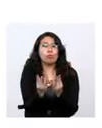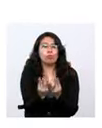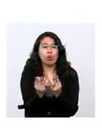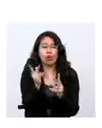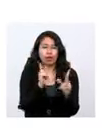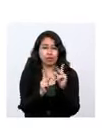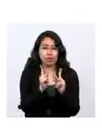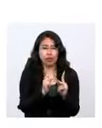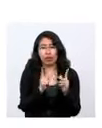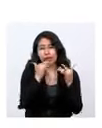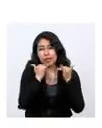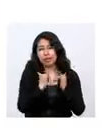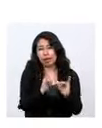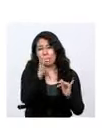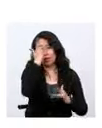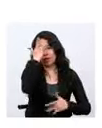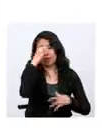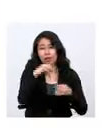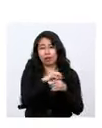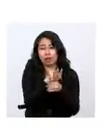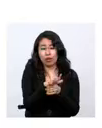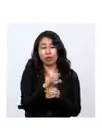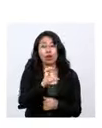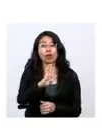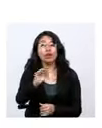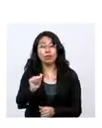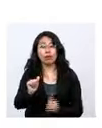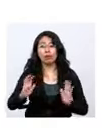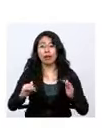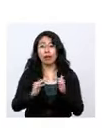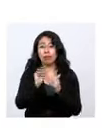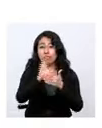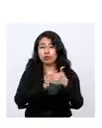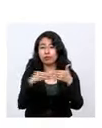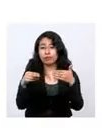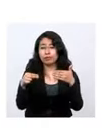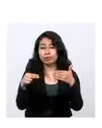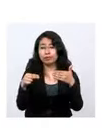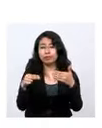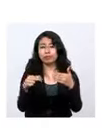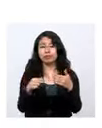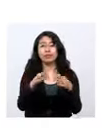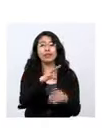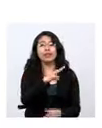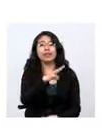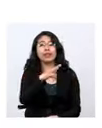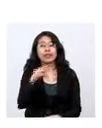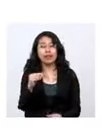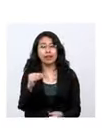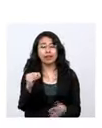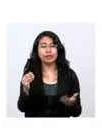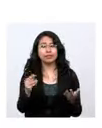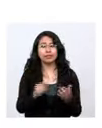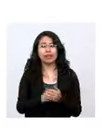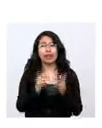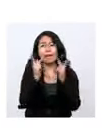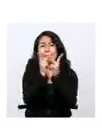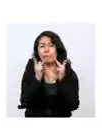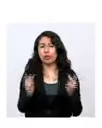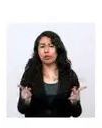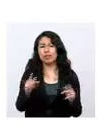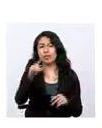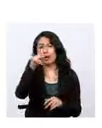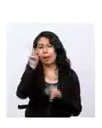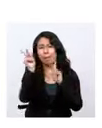en relación a su población. Le sigue Cochabamba, La Paz, Chuquisaca. Y, en realidad, Potosí y